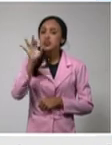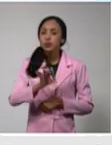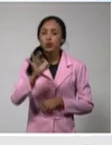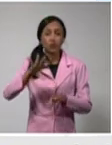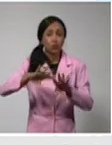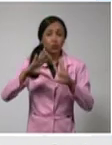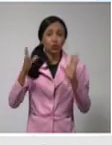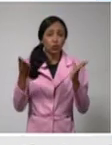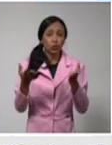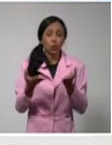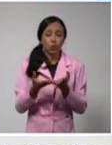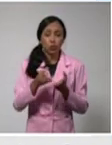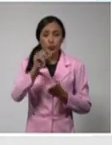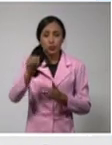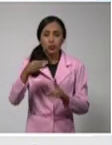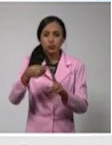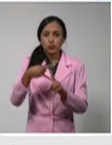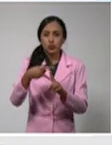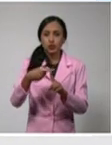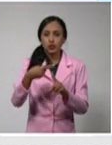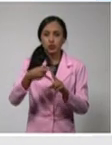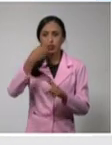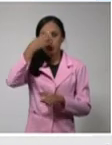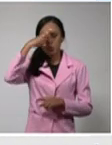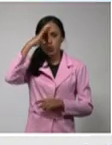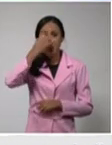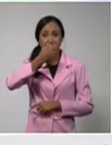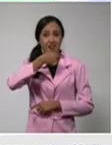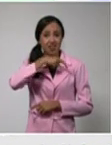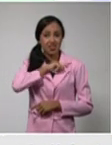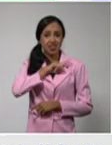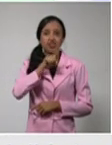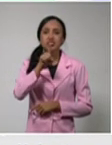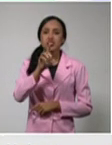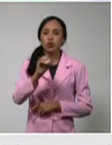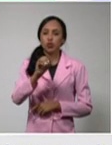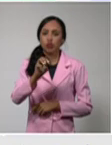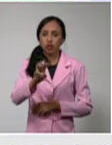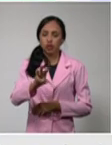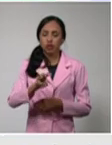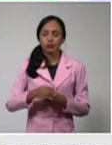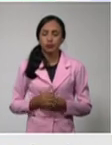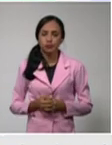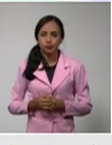en Cuba ayer. Importados 10, como ya había dicho.